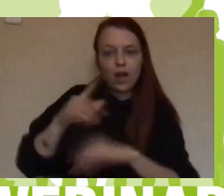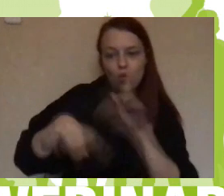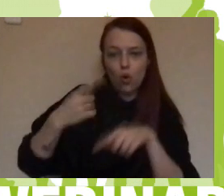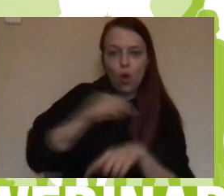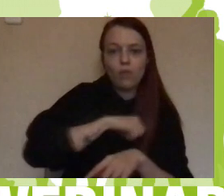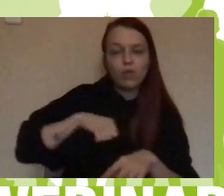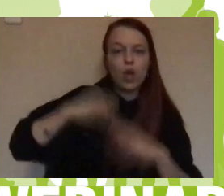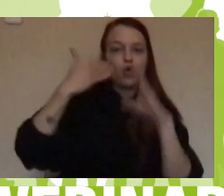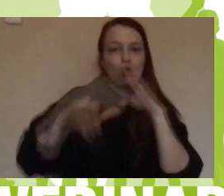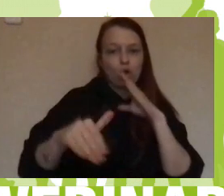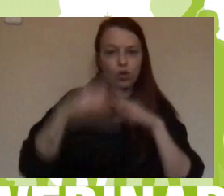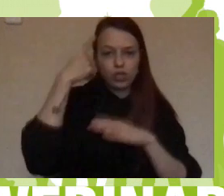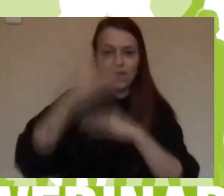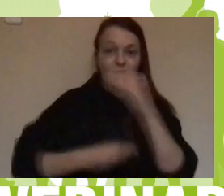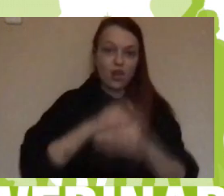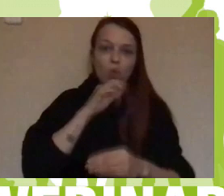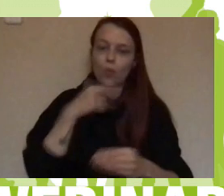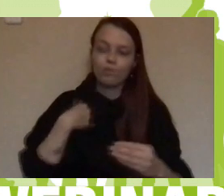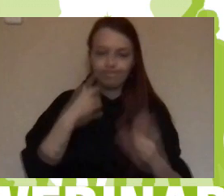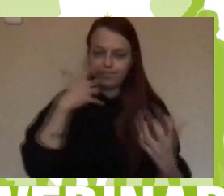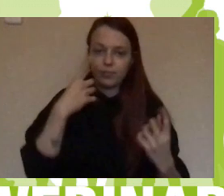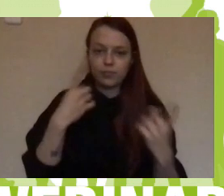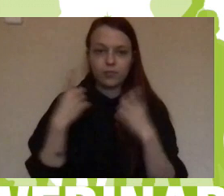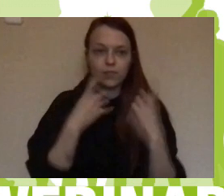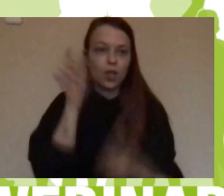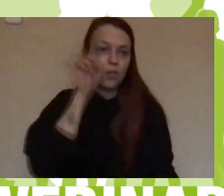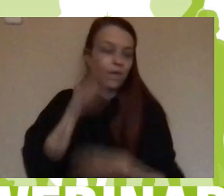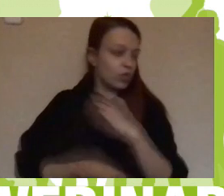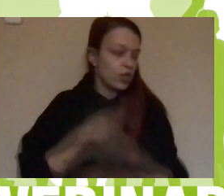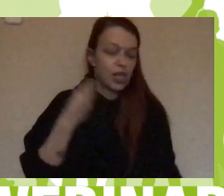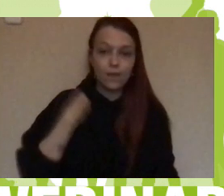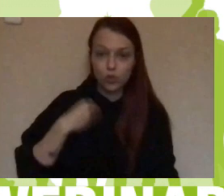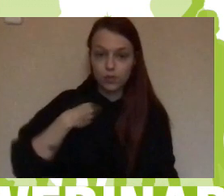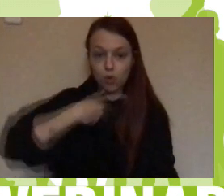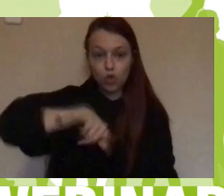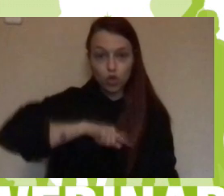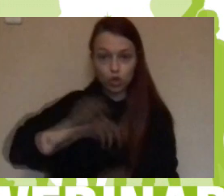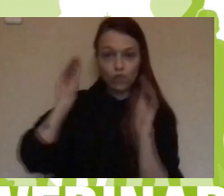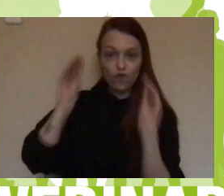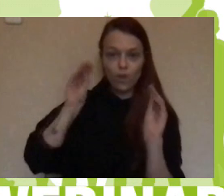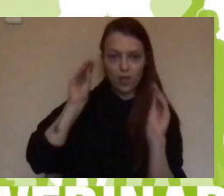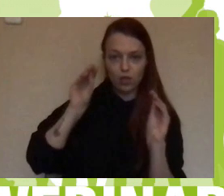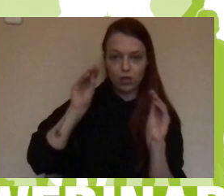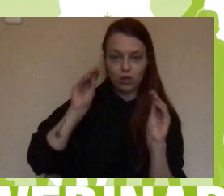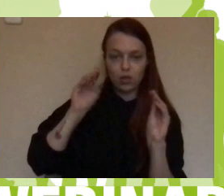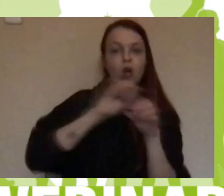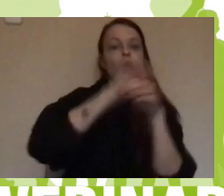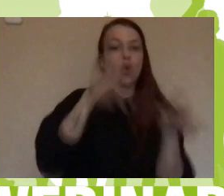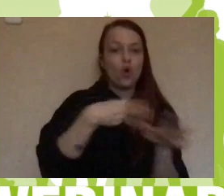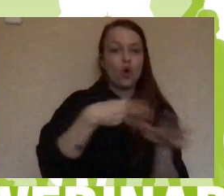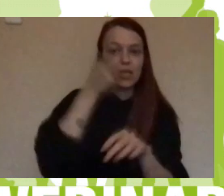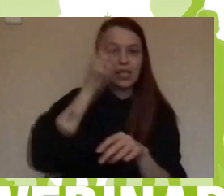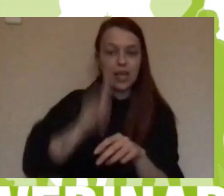sí que notamos una carencia. Lo mismo estamos haciendo los docentes, nos estamos formando, formación online, formación presencial, porque